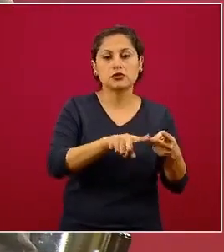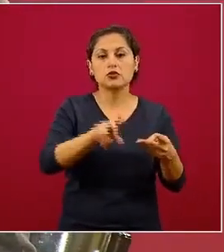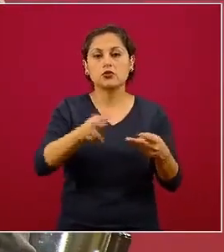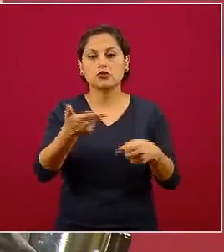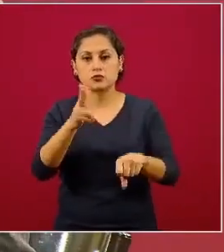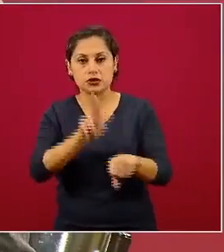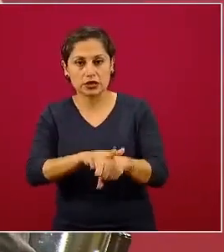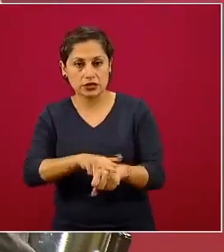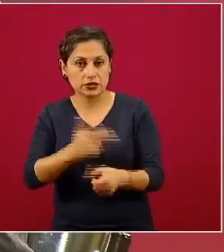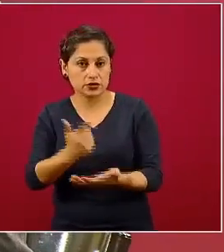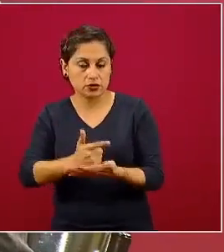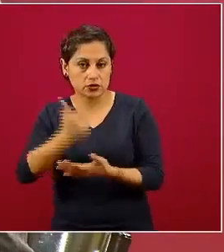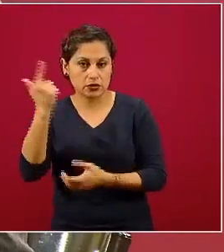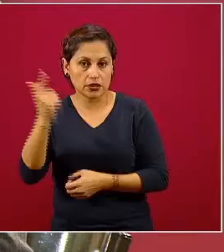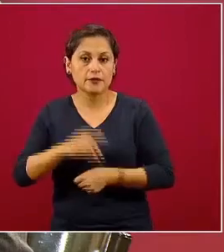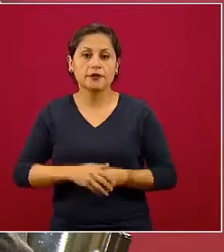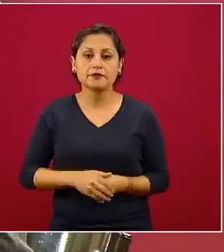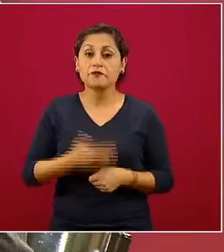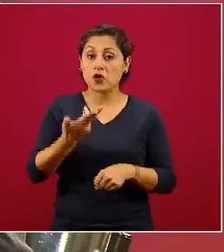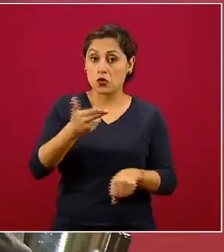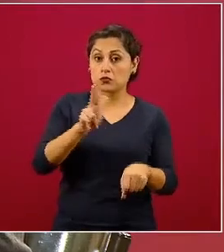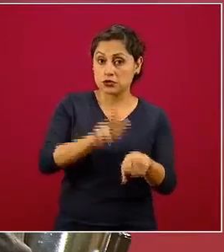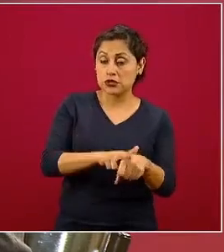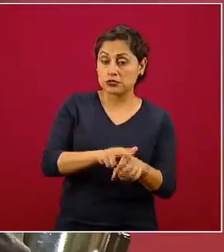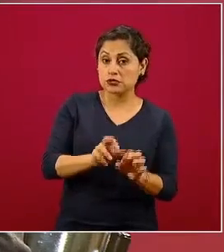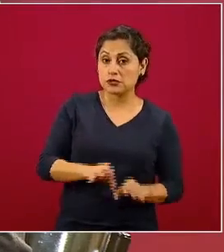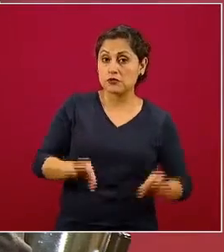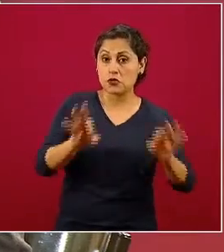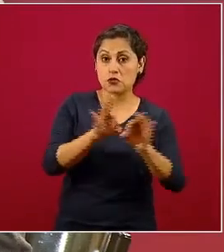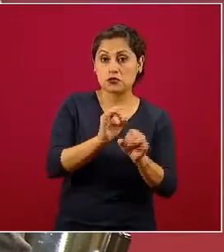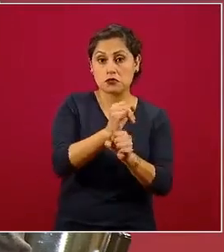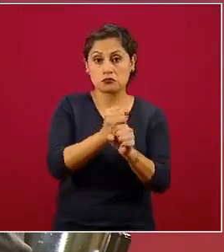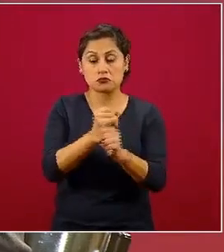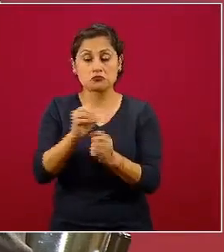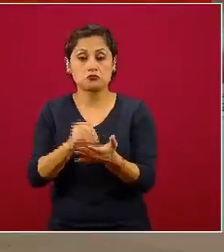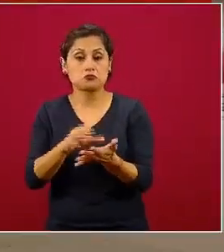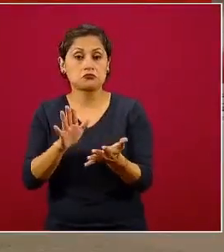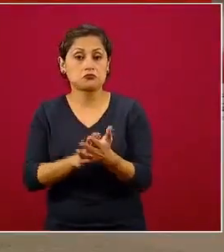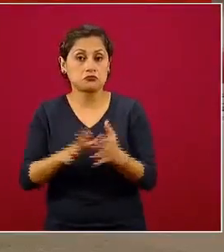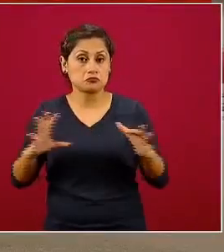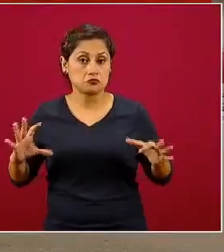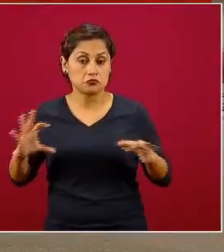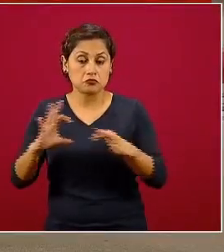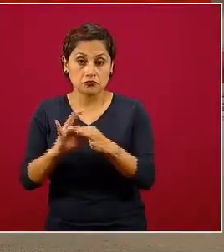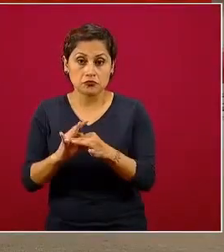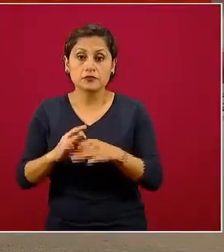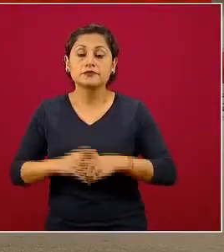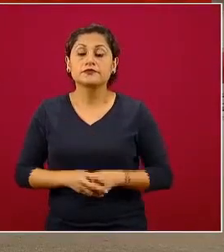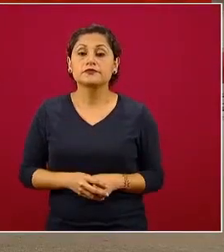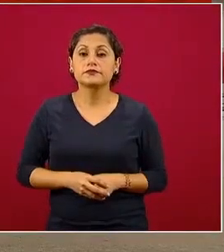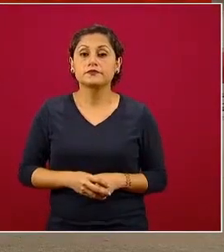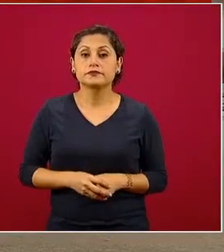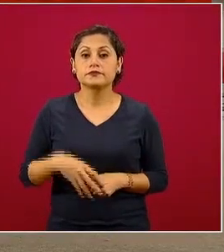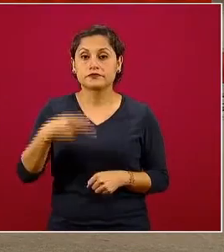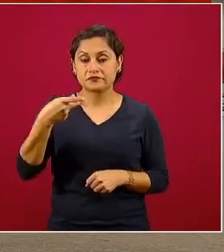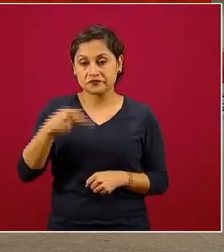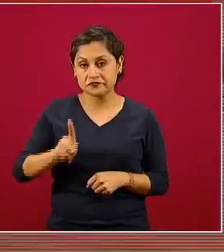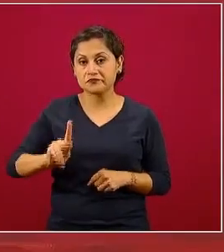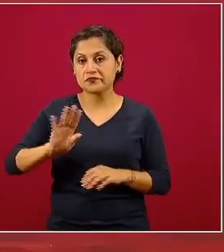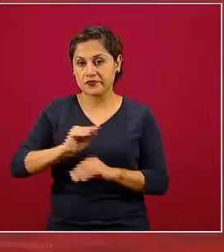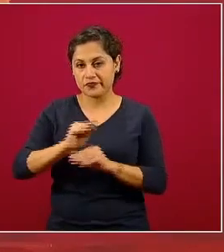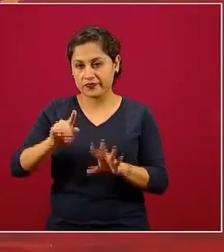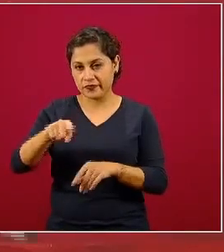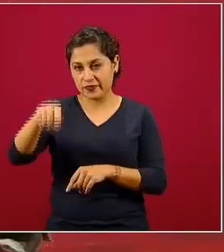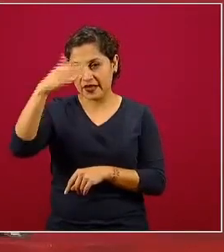también es un indicador de interés pero a vida cuenta que la velocidad de registro en los estados